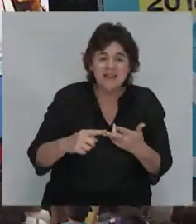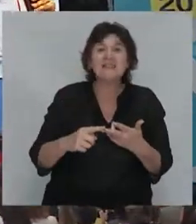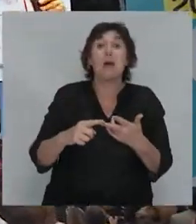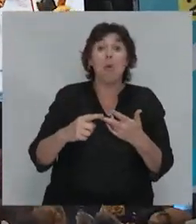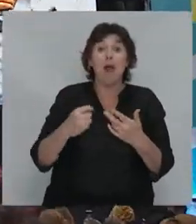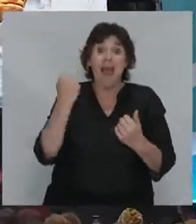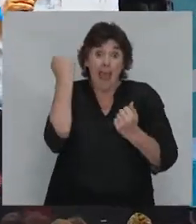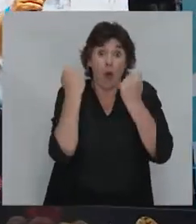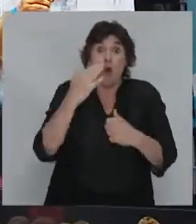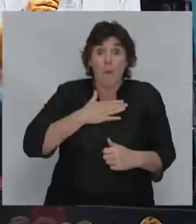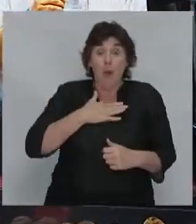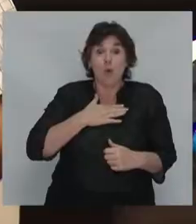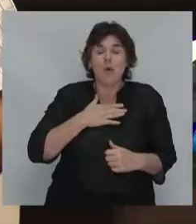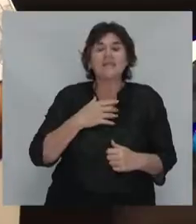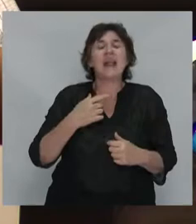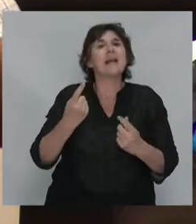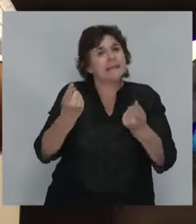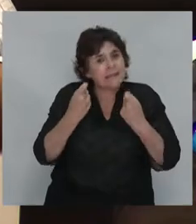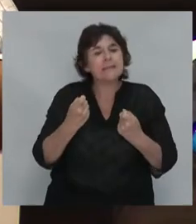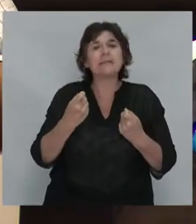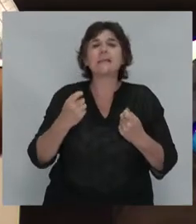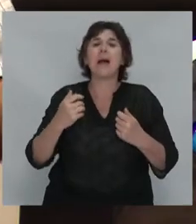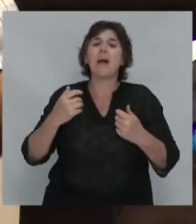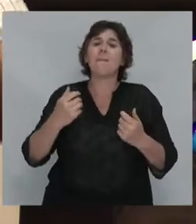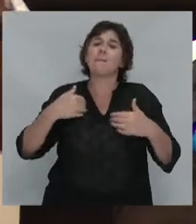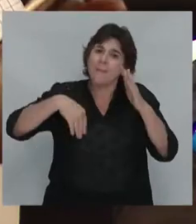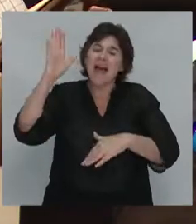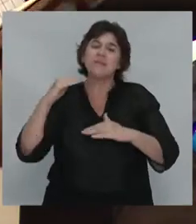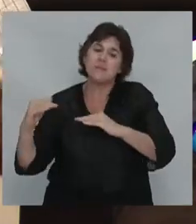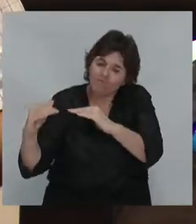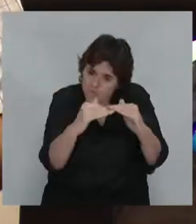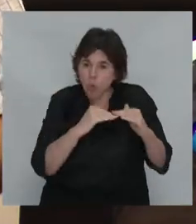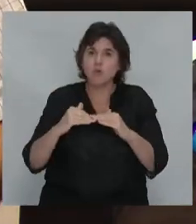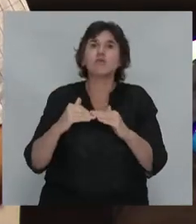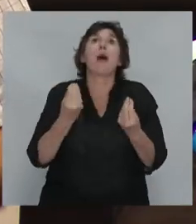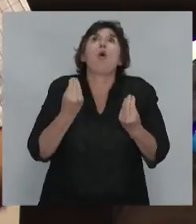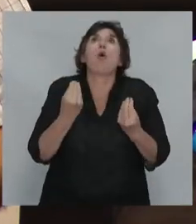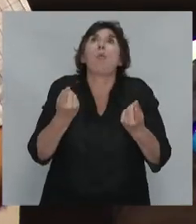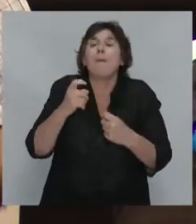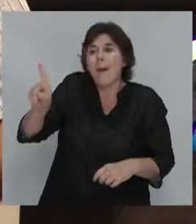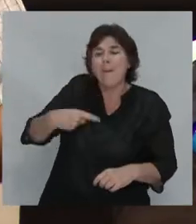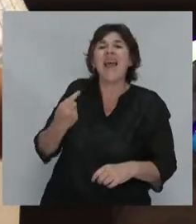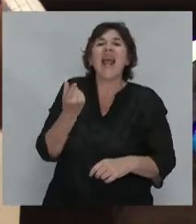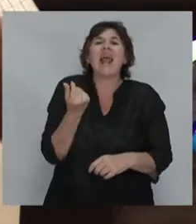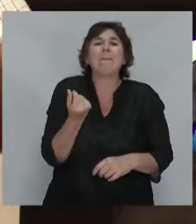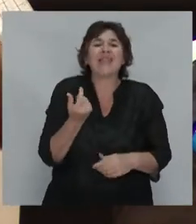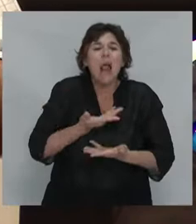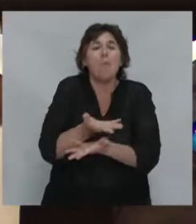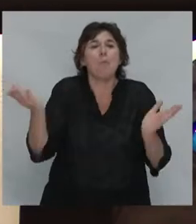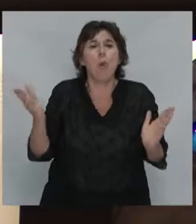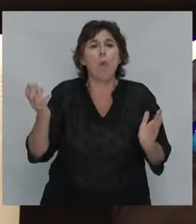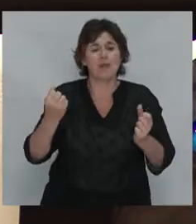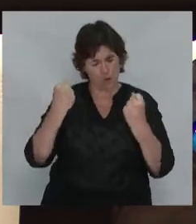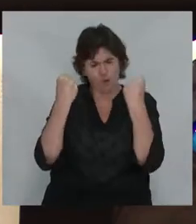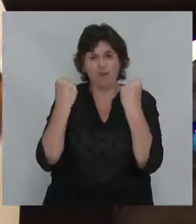necesitan ser más justas. Y para ser más justas, tienen que tener capital público más sólido. De esa